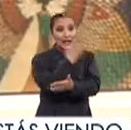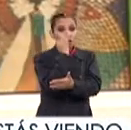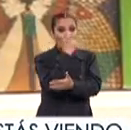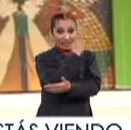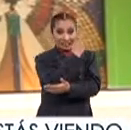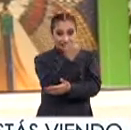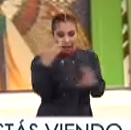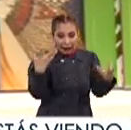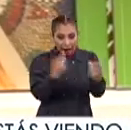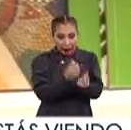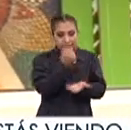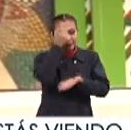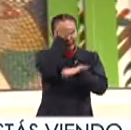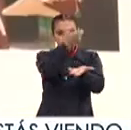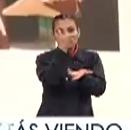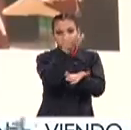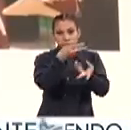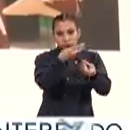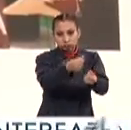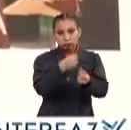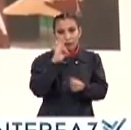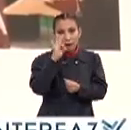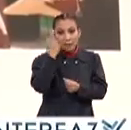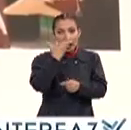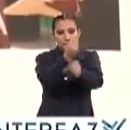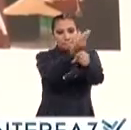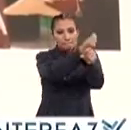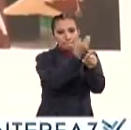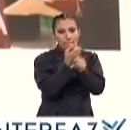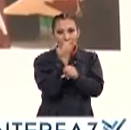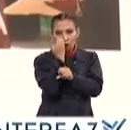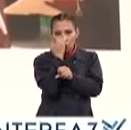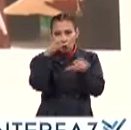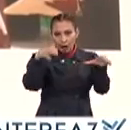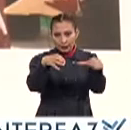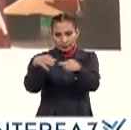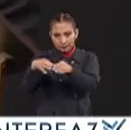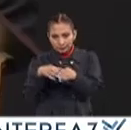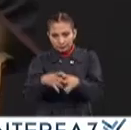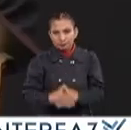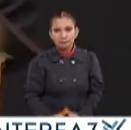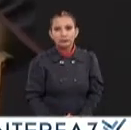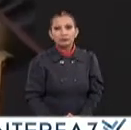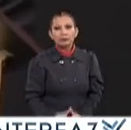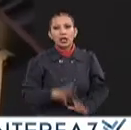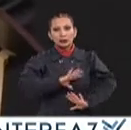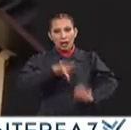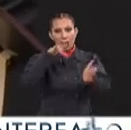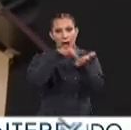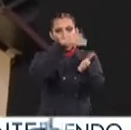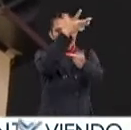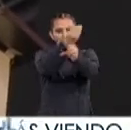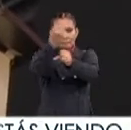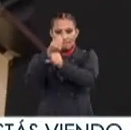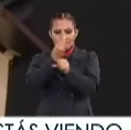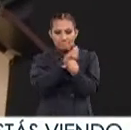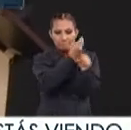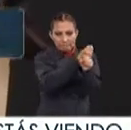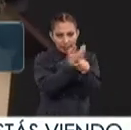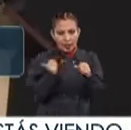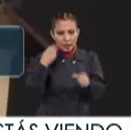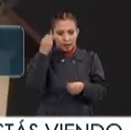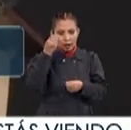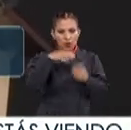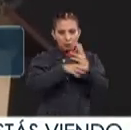al 100 Se han destinado recursos federales Para el mejoramiento de los centros escolares Se apoyó la rehabilitación y el